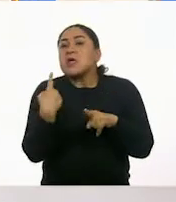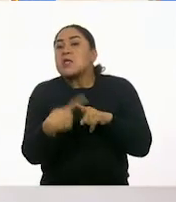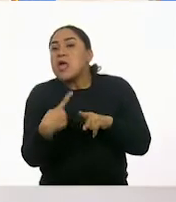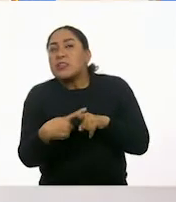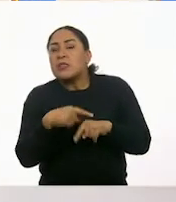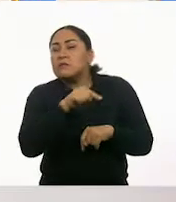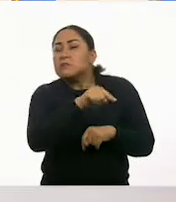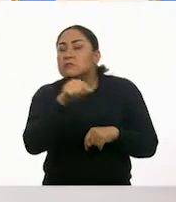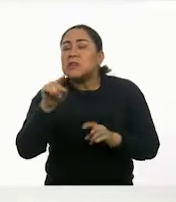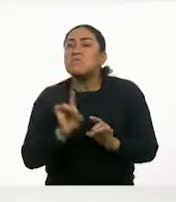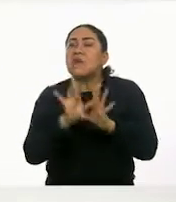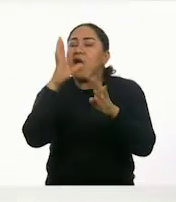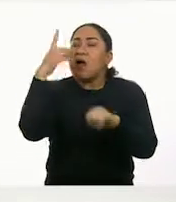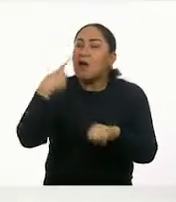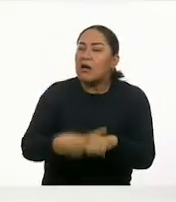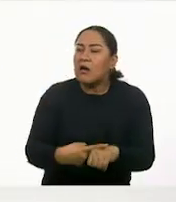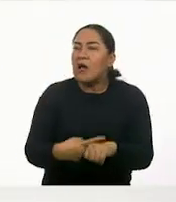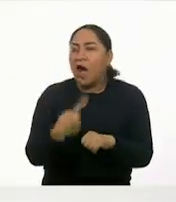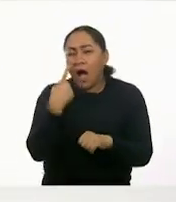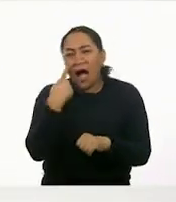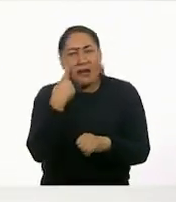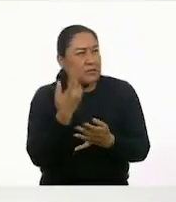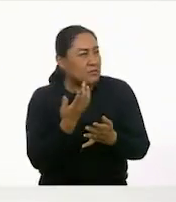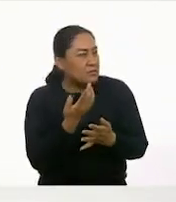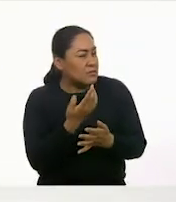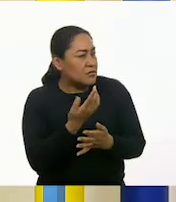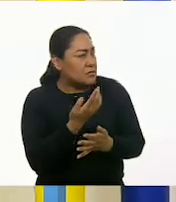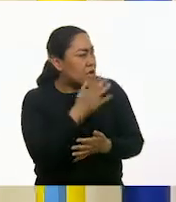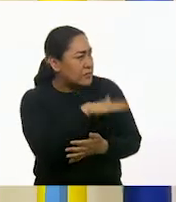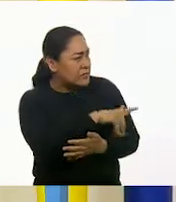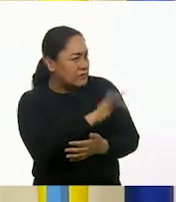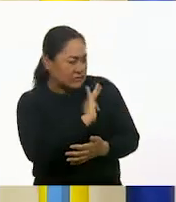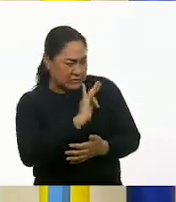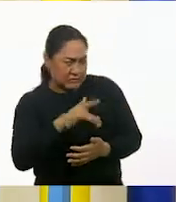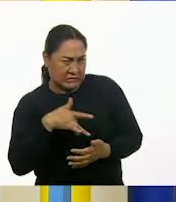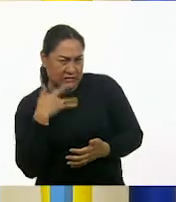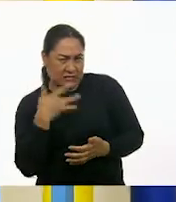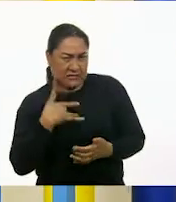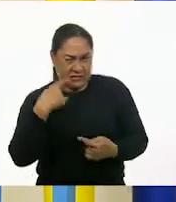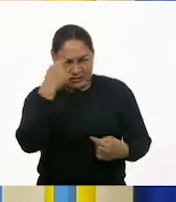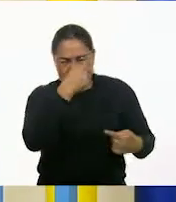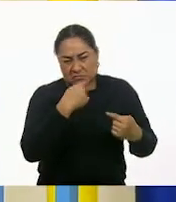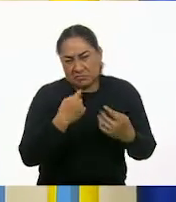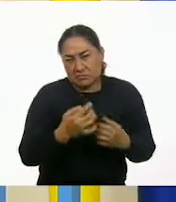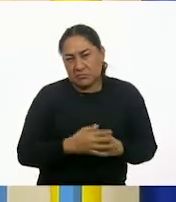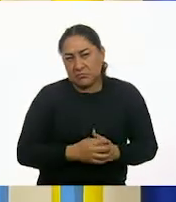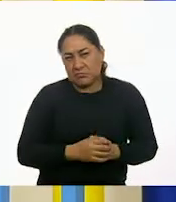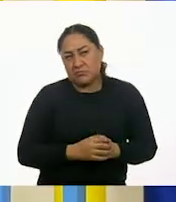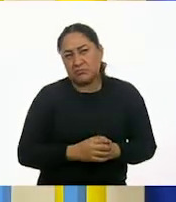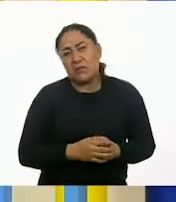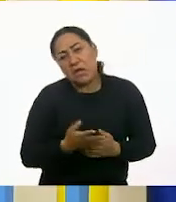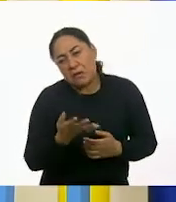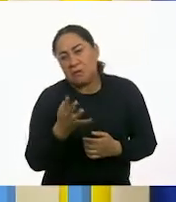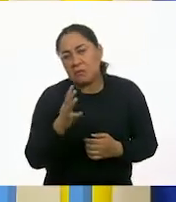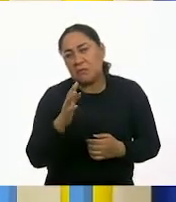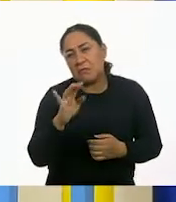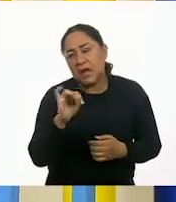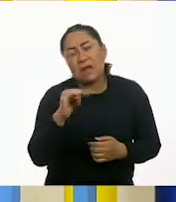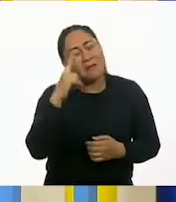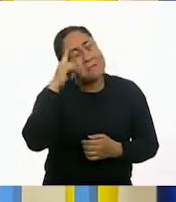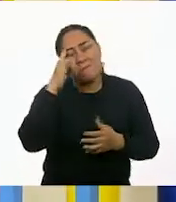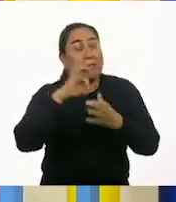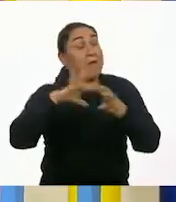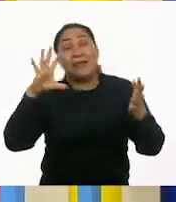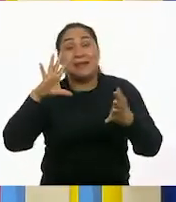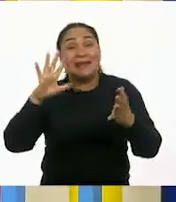¿O a quién... ¿O te refieres más como a los síntomas? Sí. ¿A quiénes les podemos, este... Ay, se me fue la